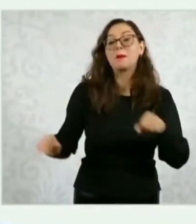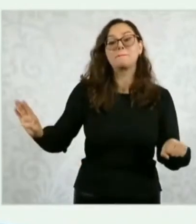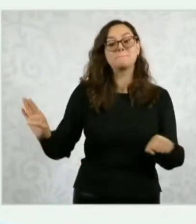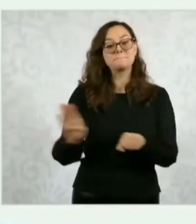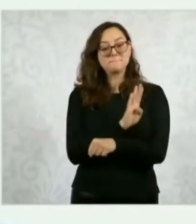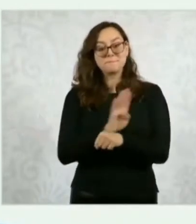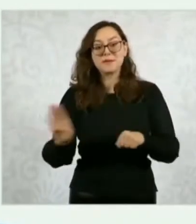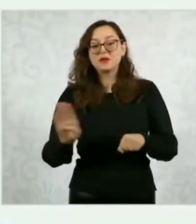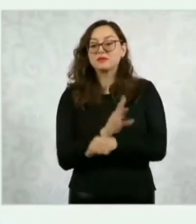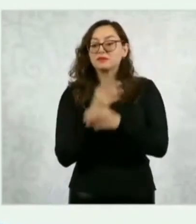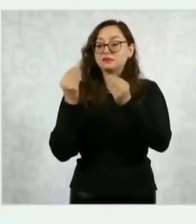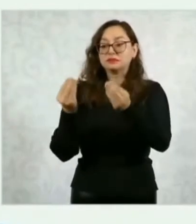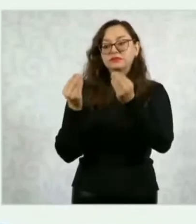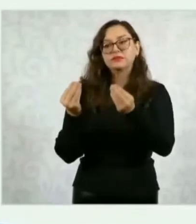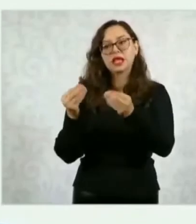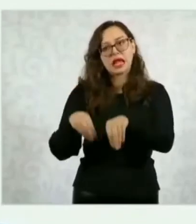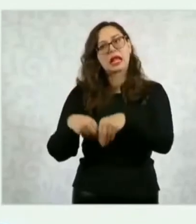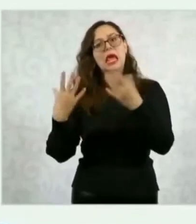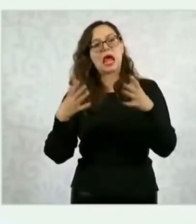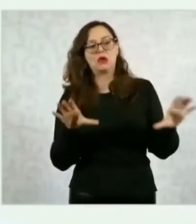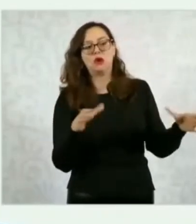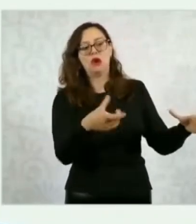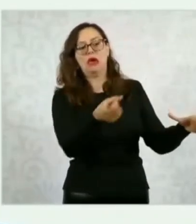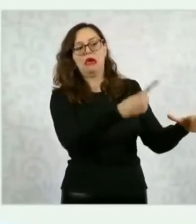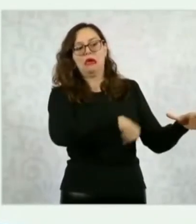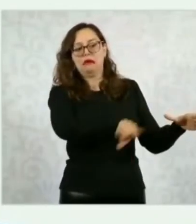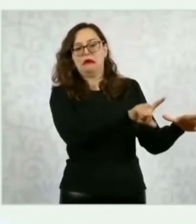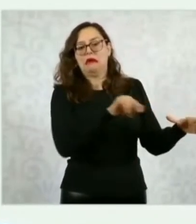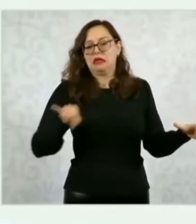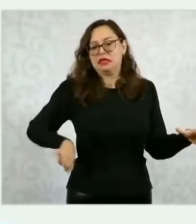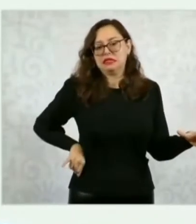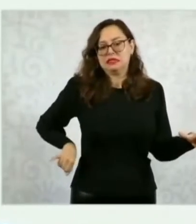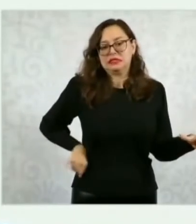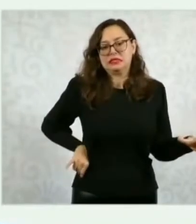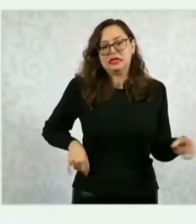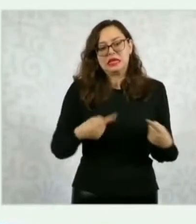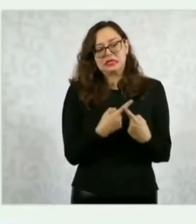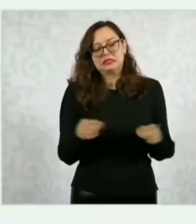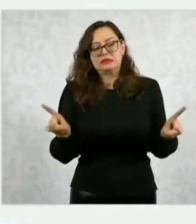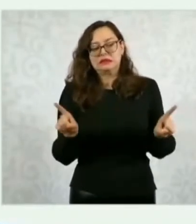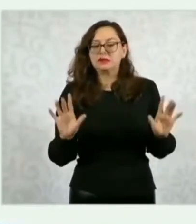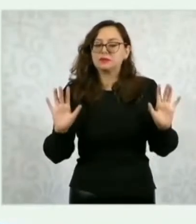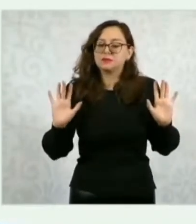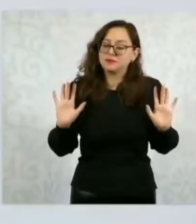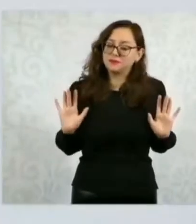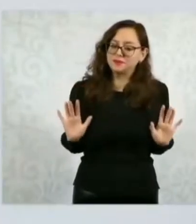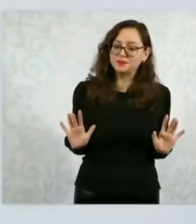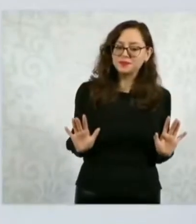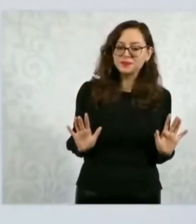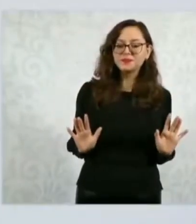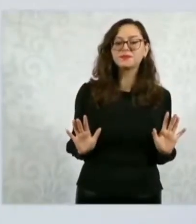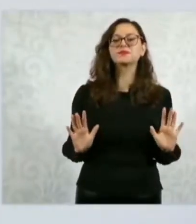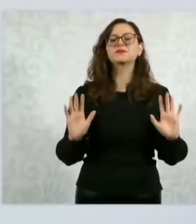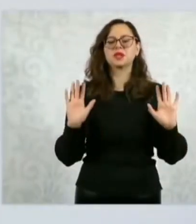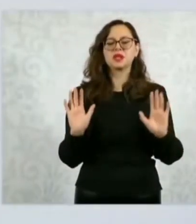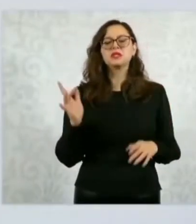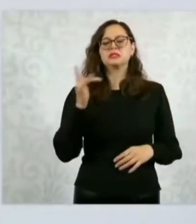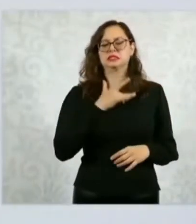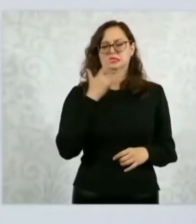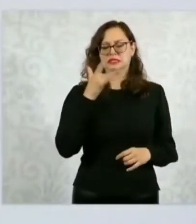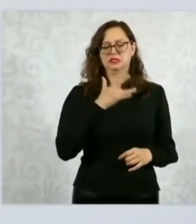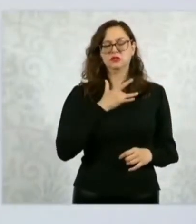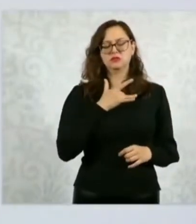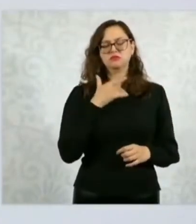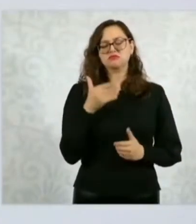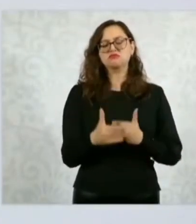sus intereses ahí, pero quien legítimamente puede estar en contra, yo estoy convencida que se van a dar cuenta que es la mejor